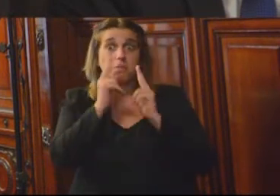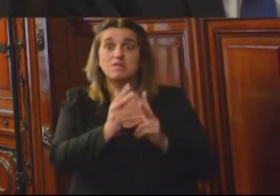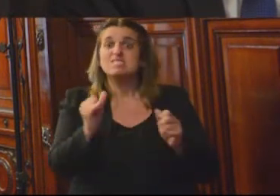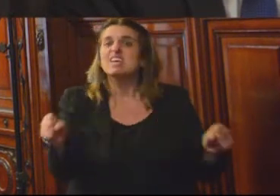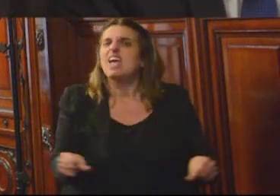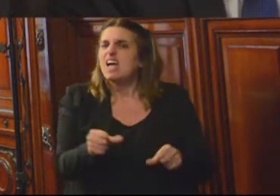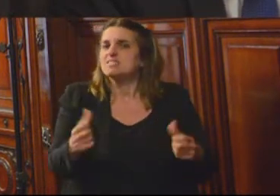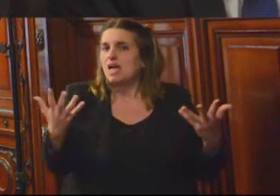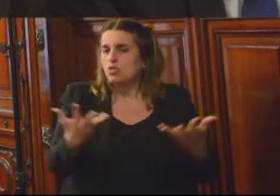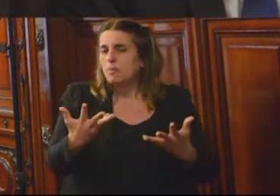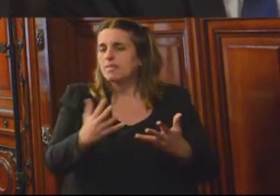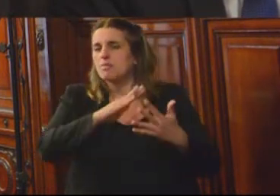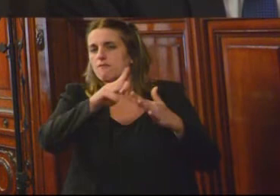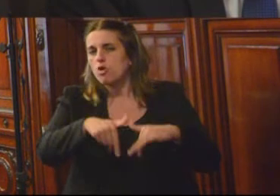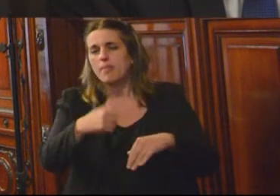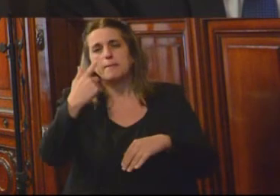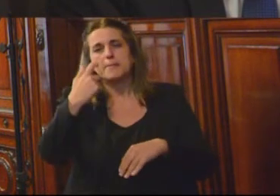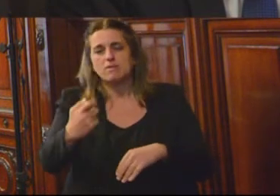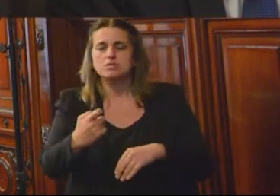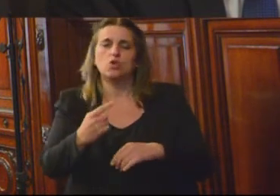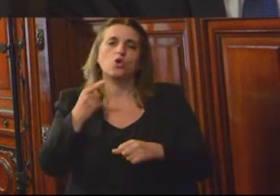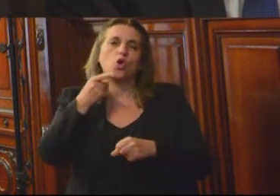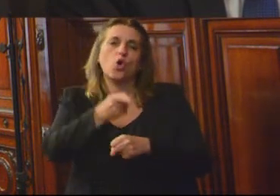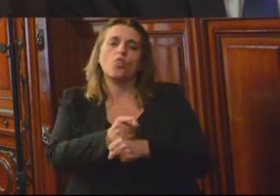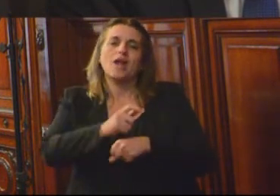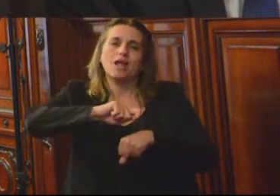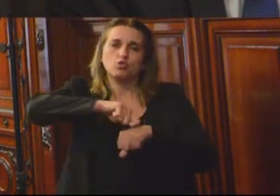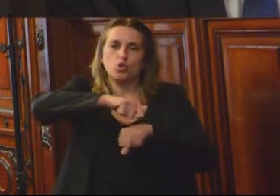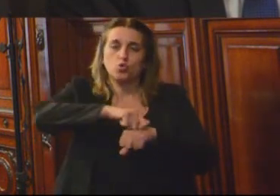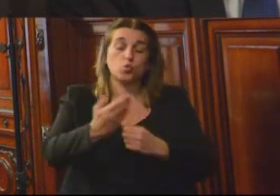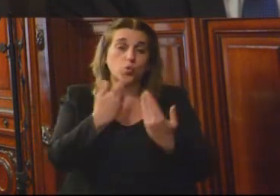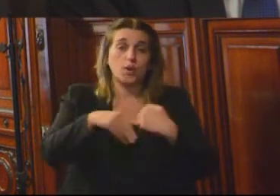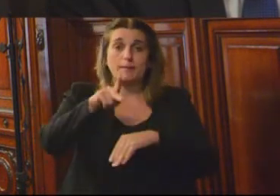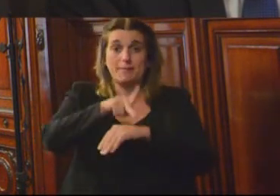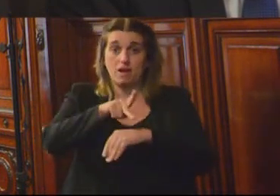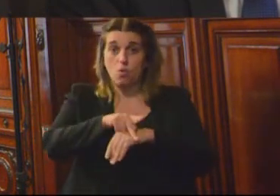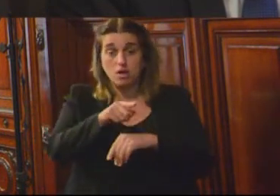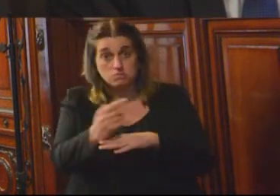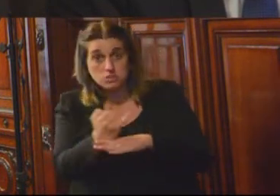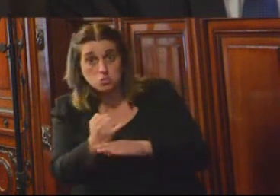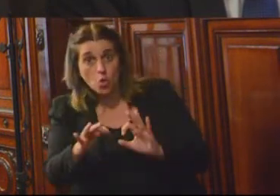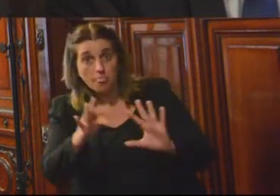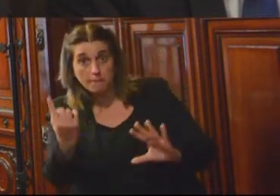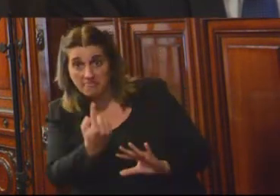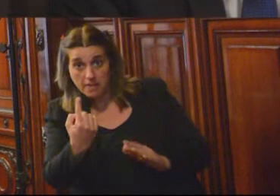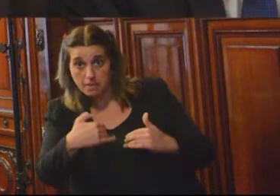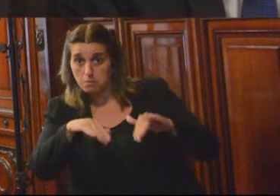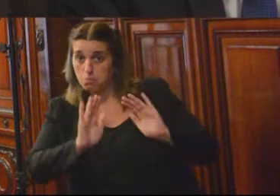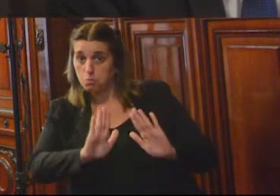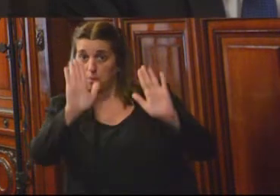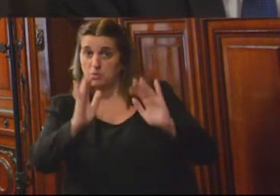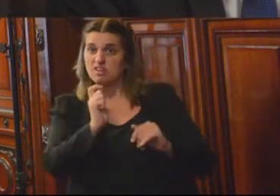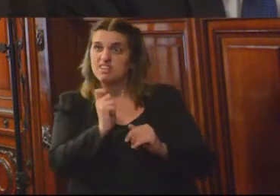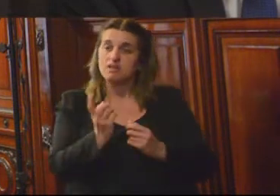actualmente el Mecanismo Nacional de Prevención contra la Tortura en Paraguay, organismo independiente, autónomo, con formación de la sociedad civil,